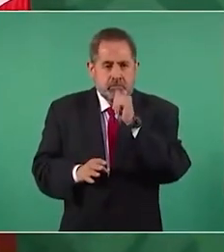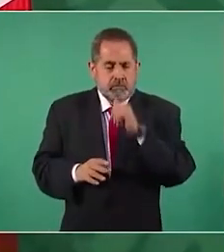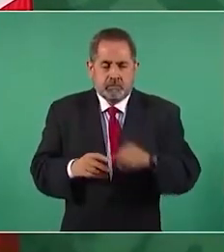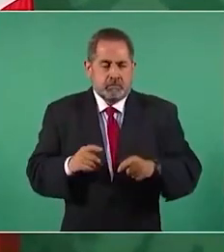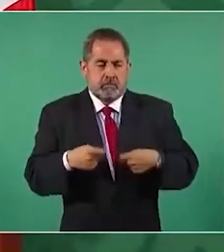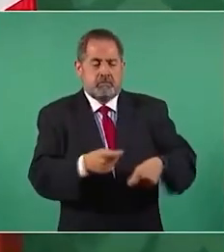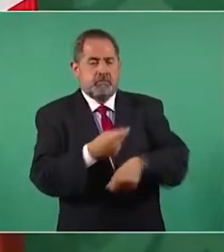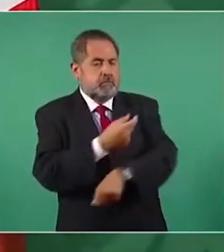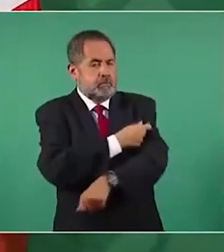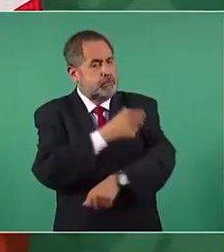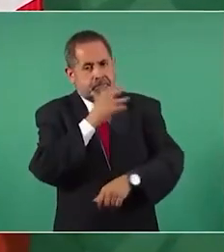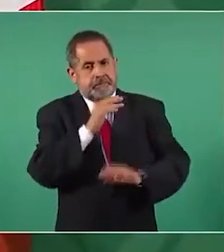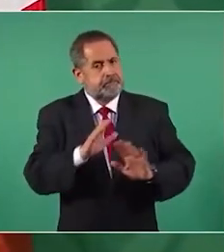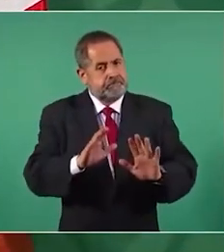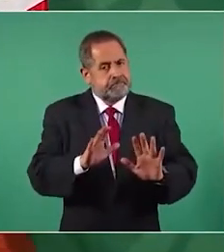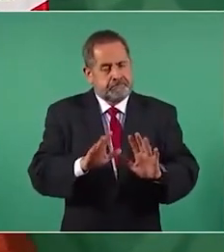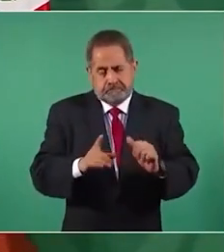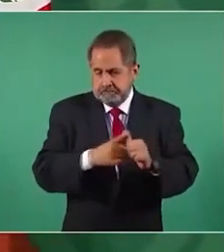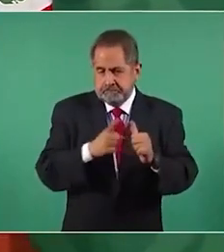va a aplicar?